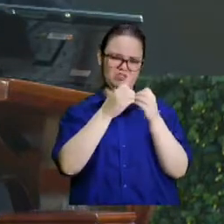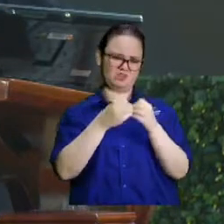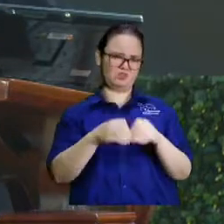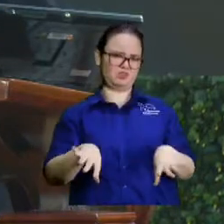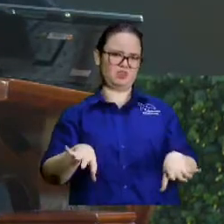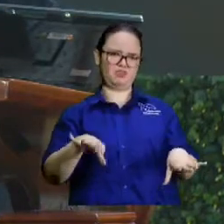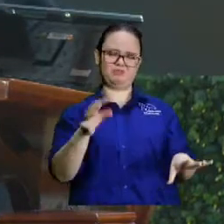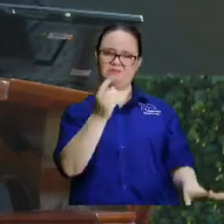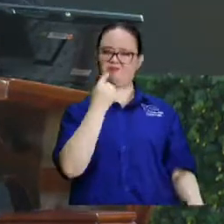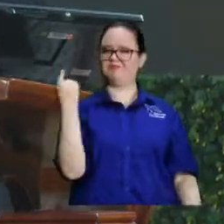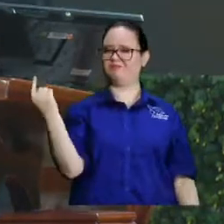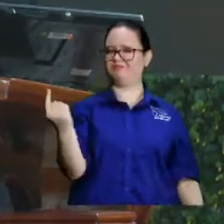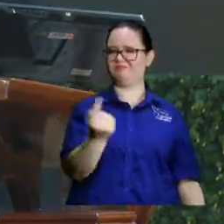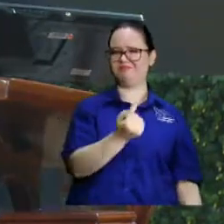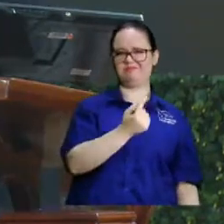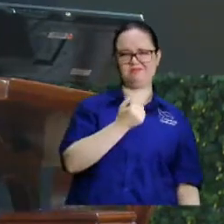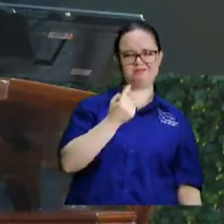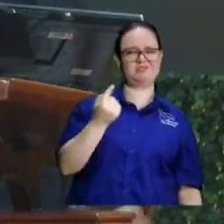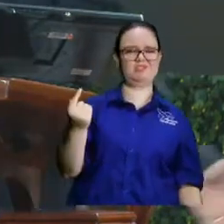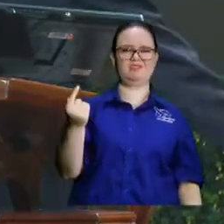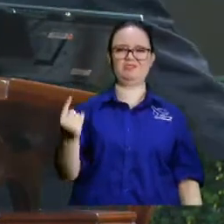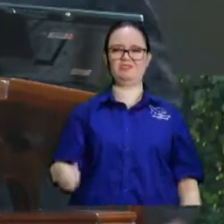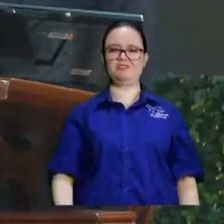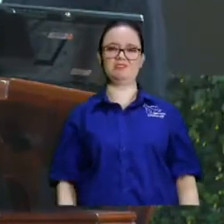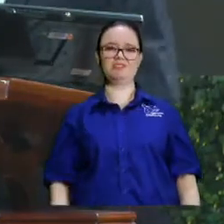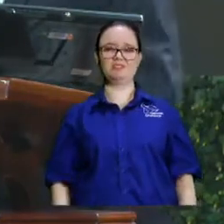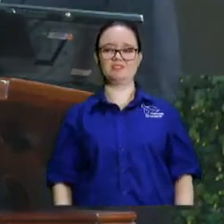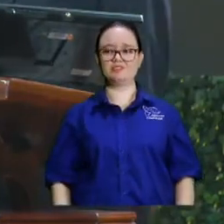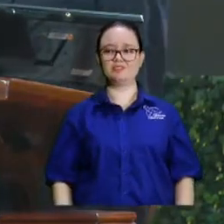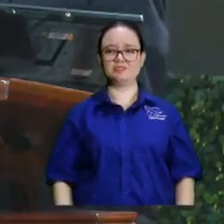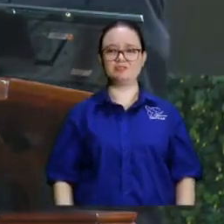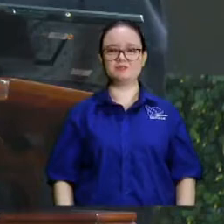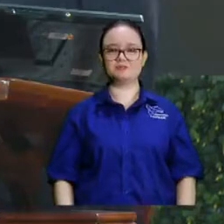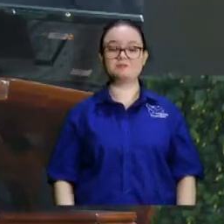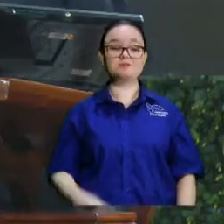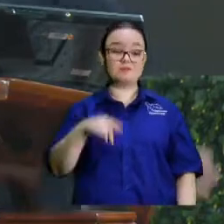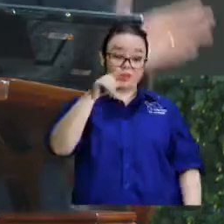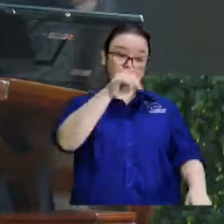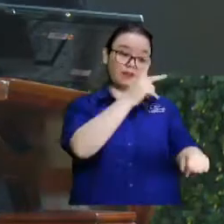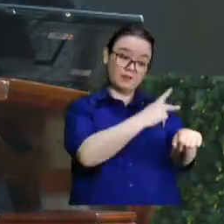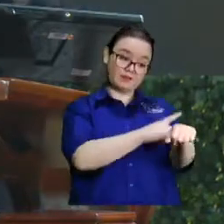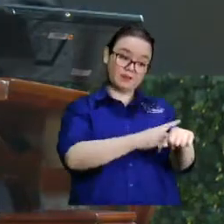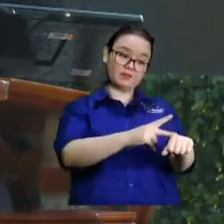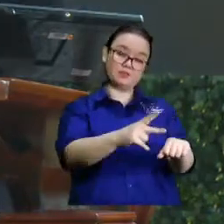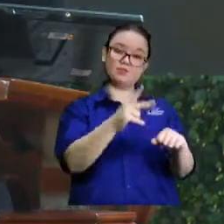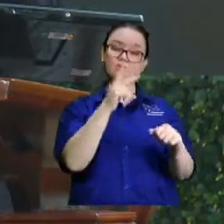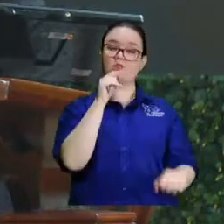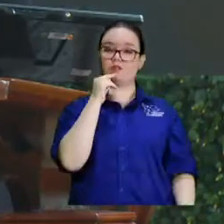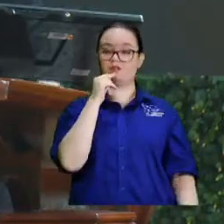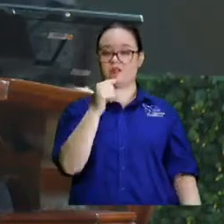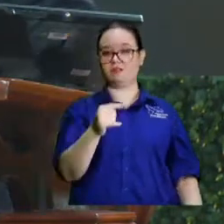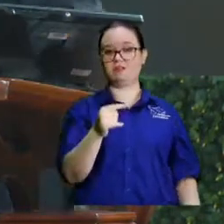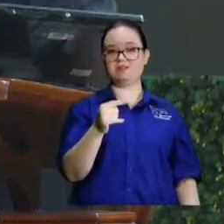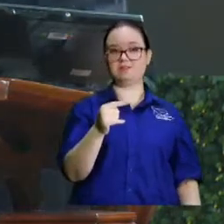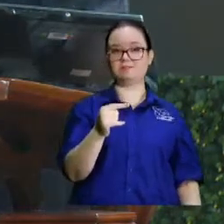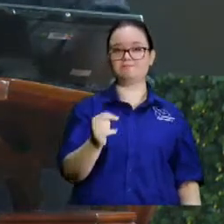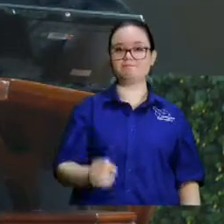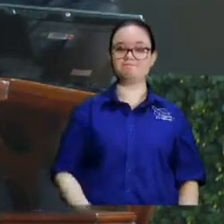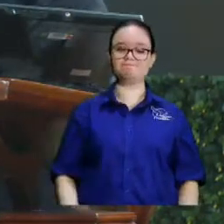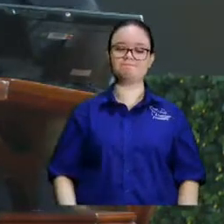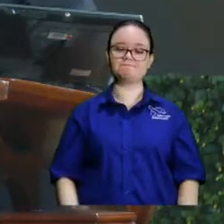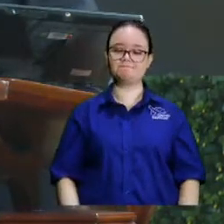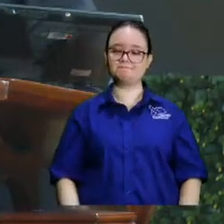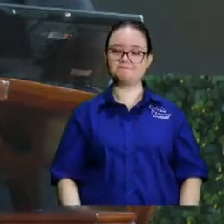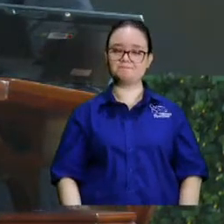masacres. Terrible. Eso está en la historia. Eso no me lo estoy inventando. Ahí está en la historia, aunque la historia no siempre es precisa.